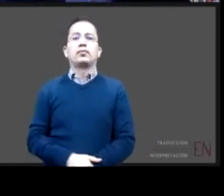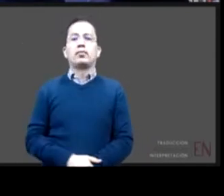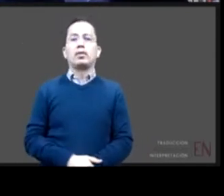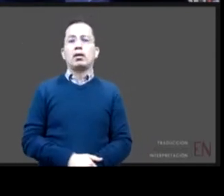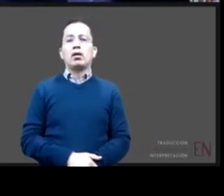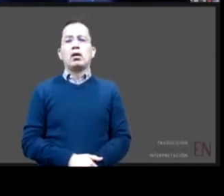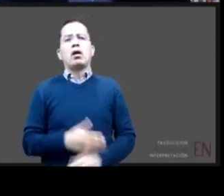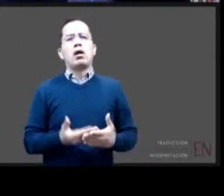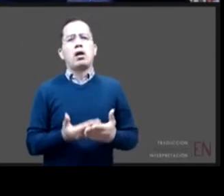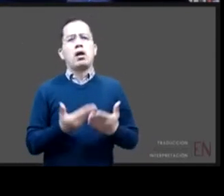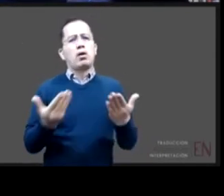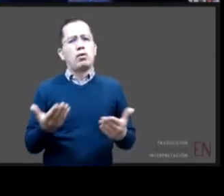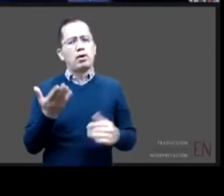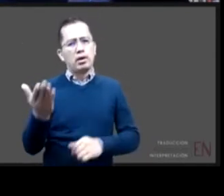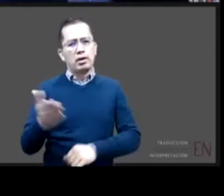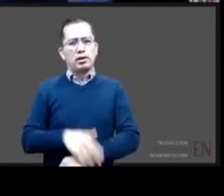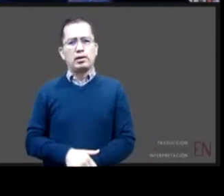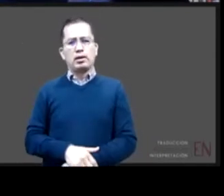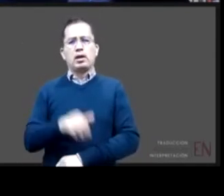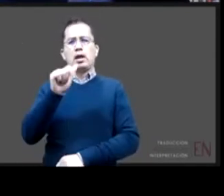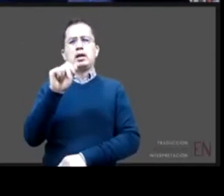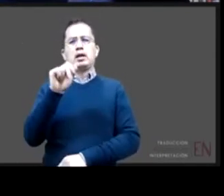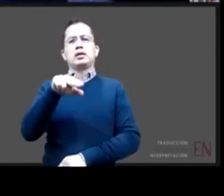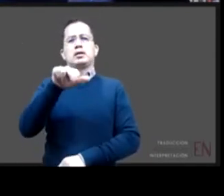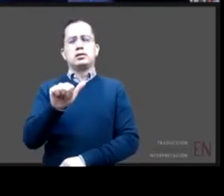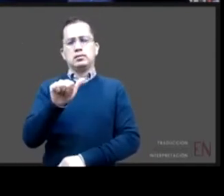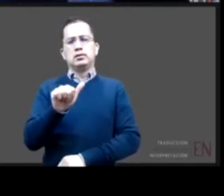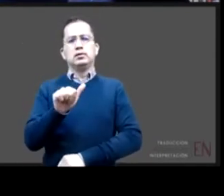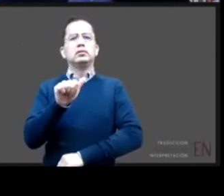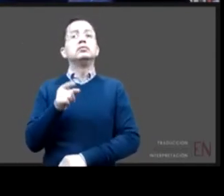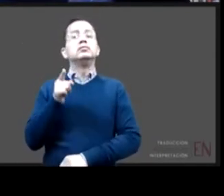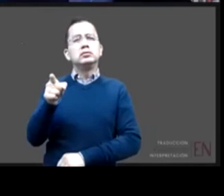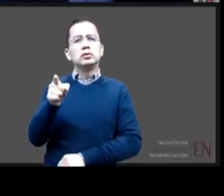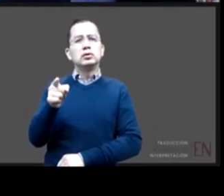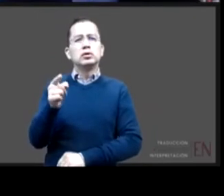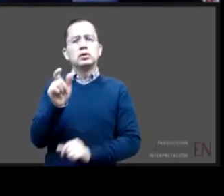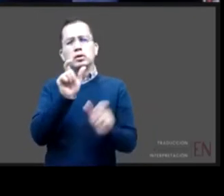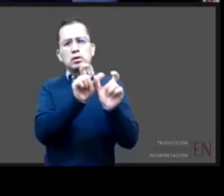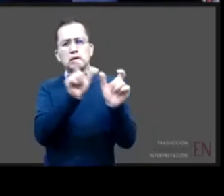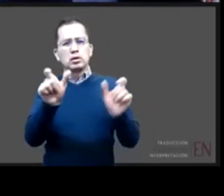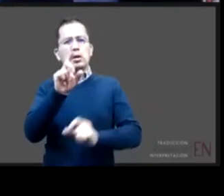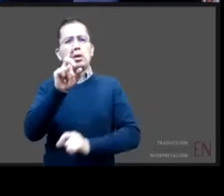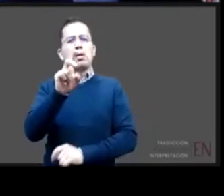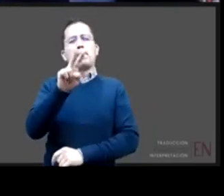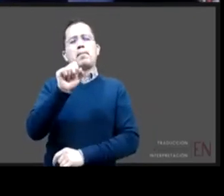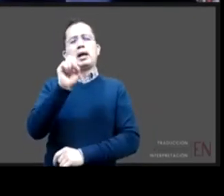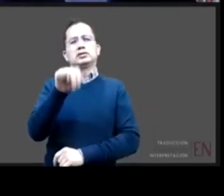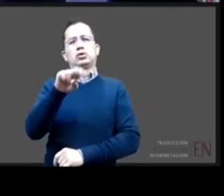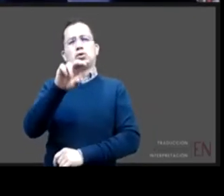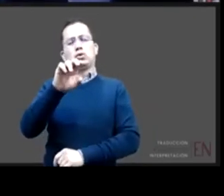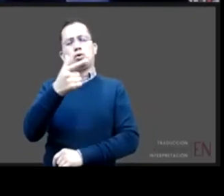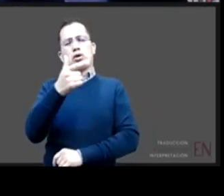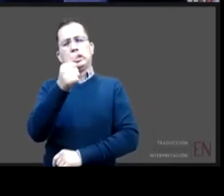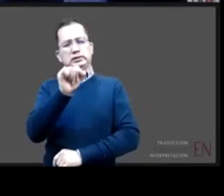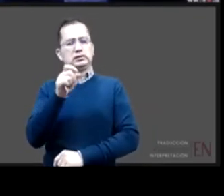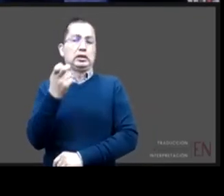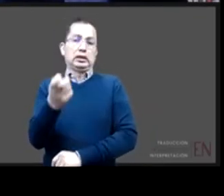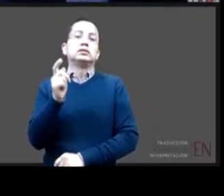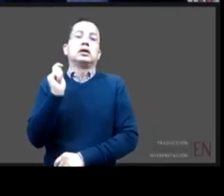Alina Bason-Gars. Espero que lo pronuncie bien, Alina, si no, tú me dirás. Ella es